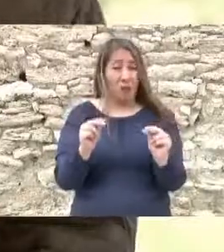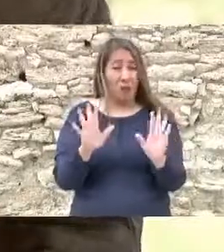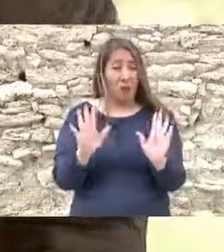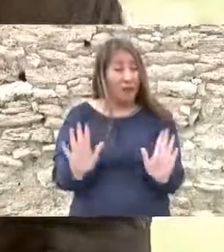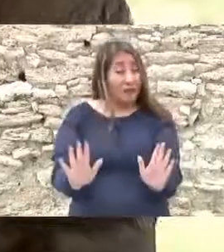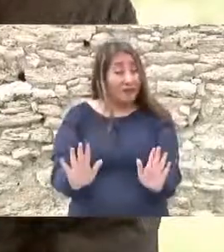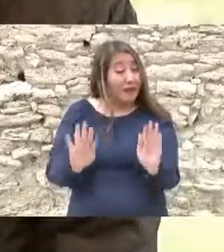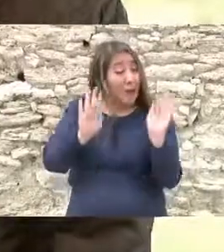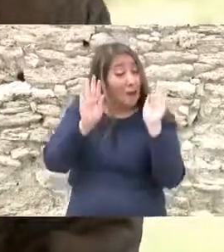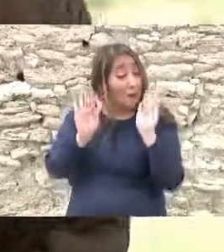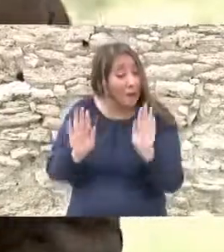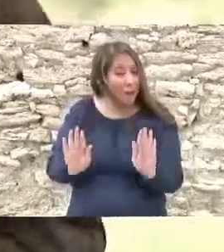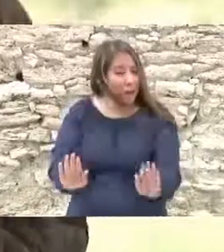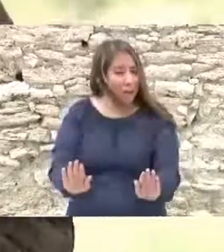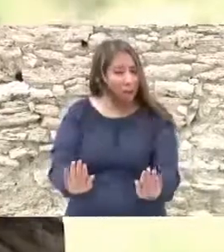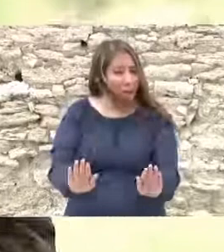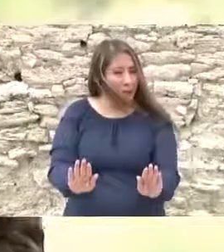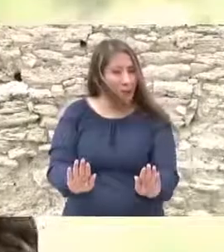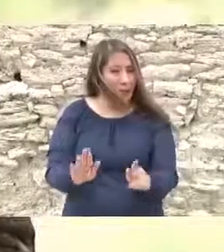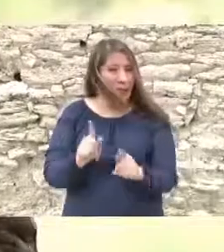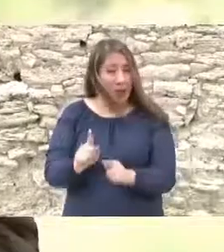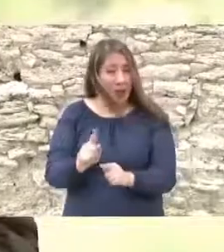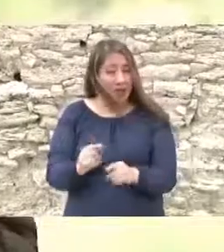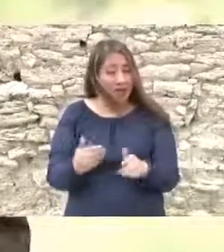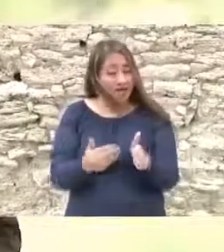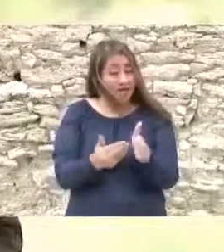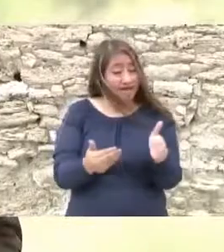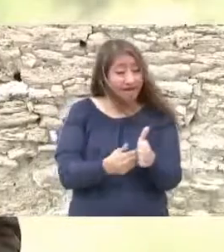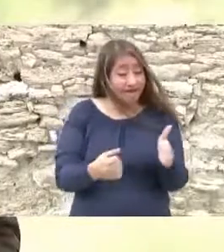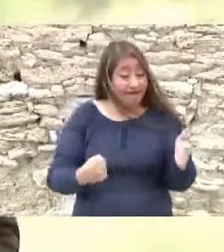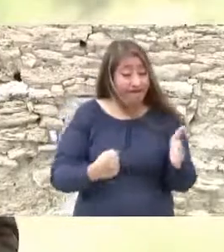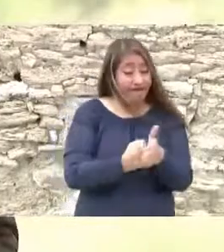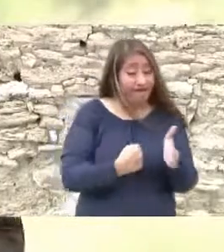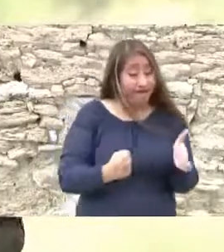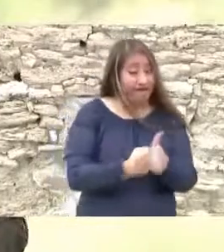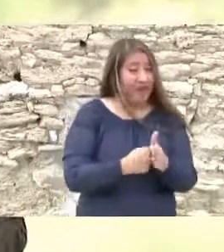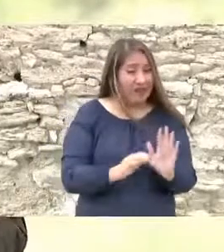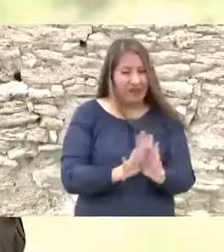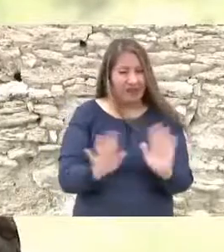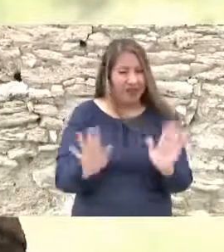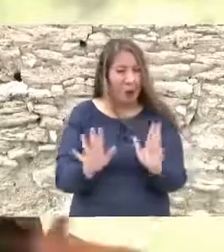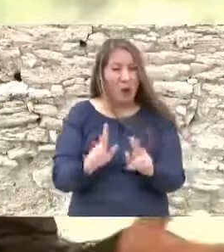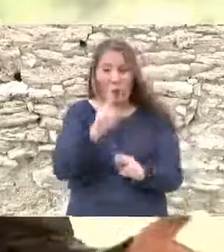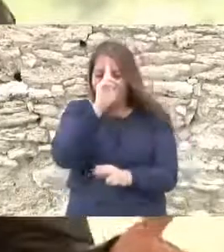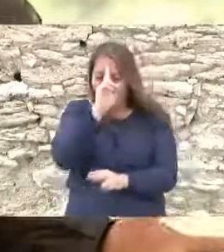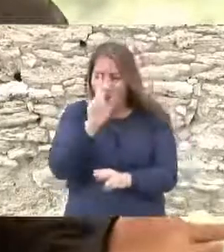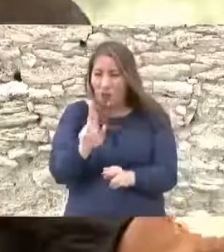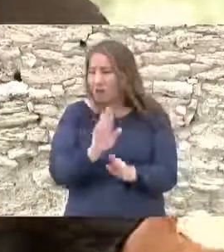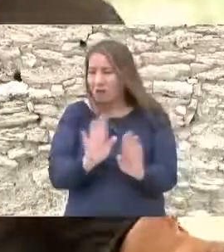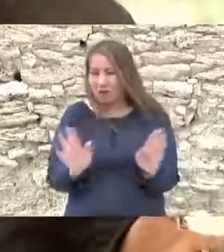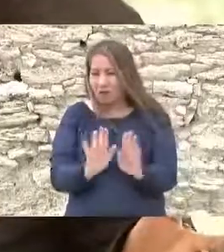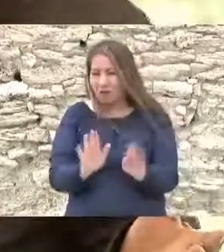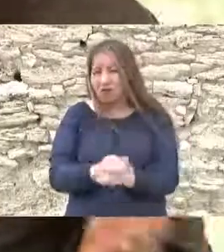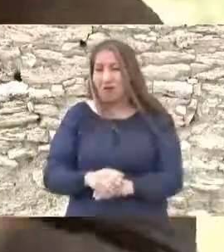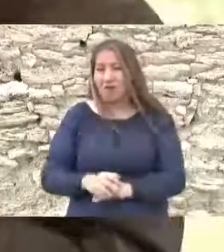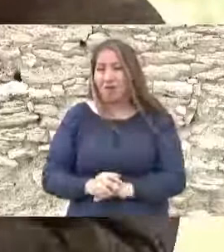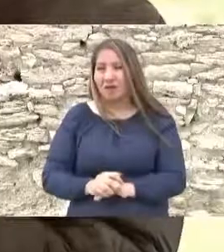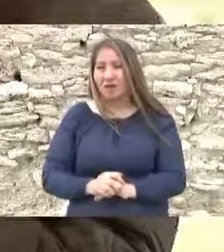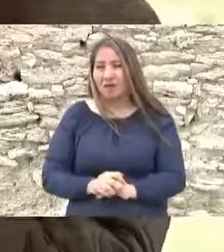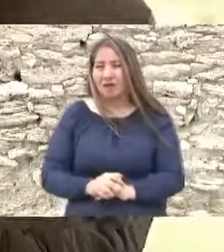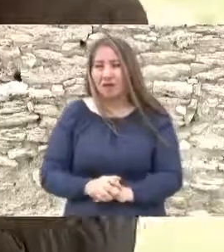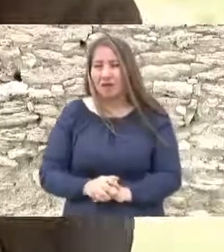todo tiene un límite que se